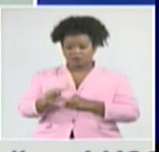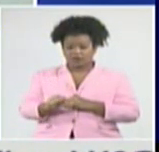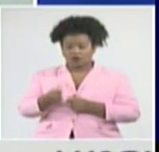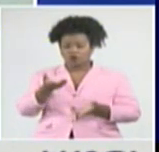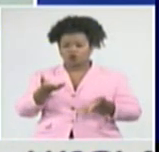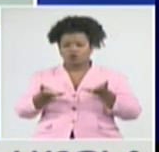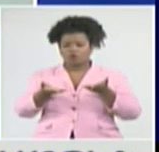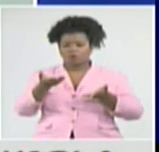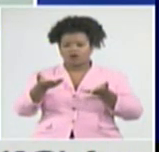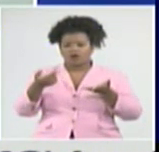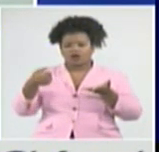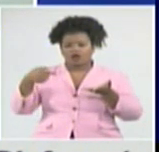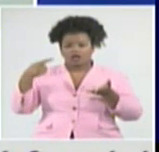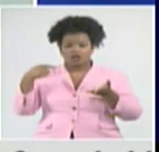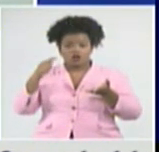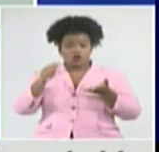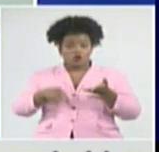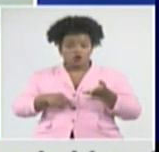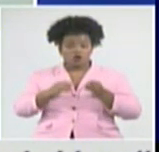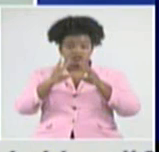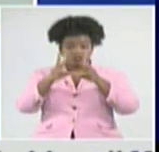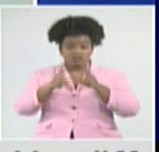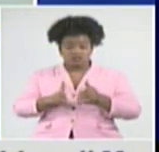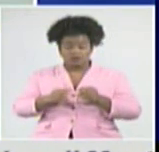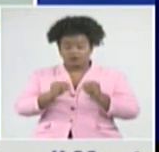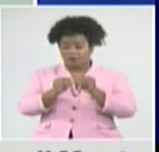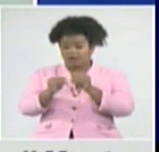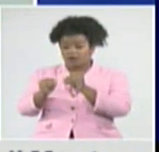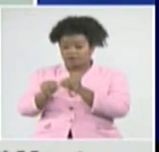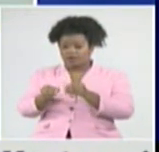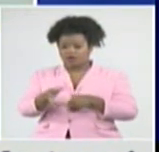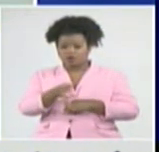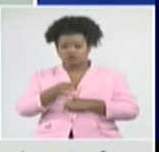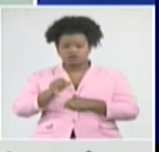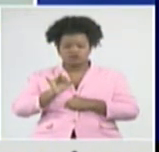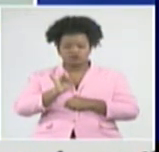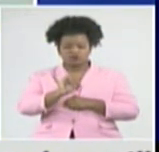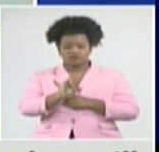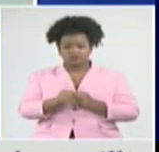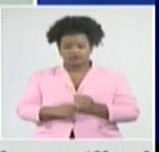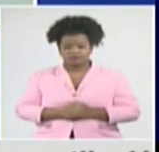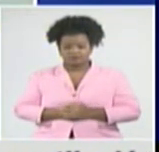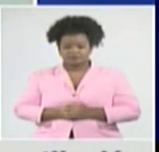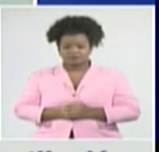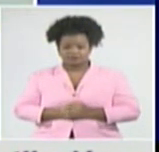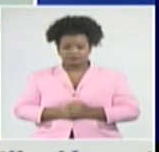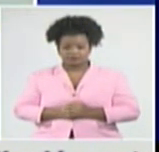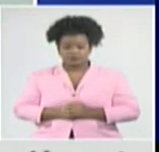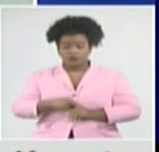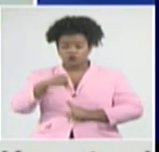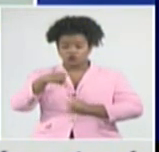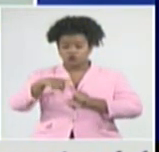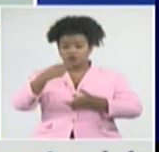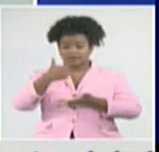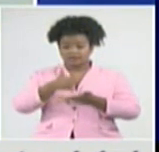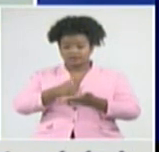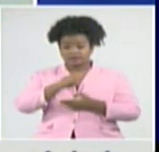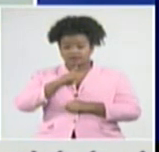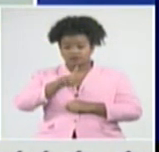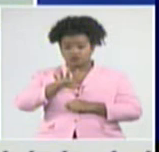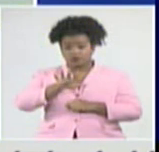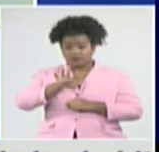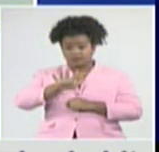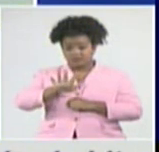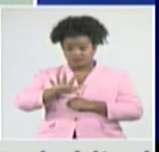jornada de ayer, hoy con una transmisión en 7, de sus 8 municipios. Las Tunas, con 155